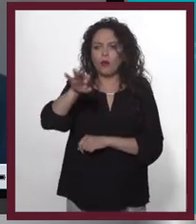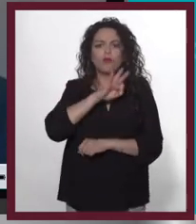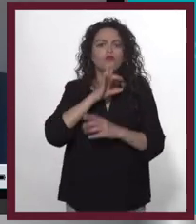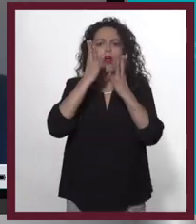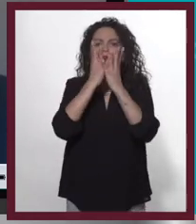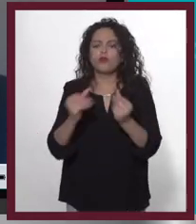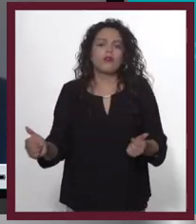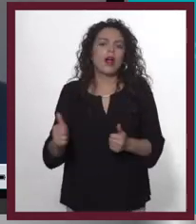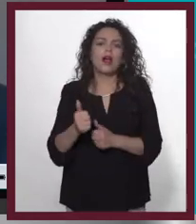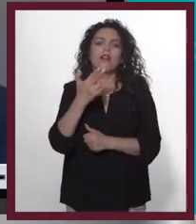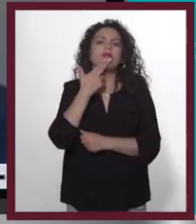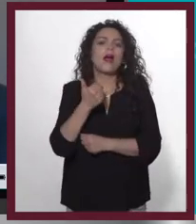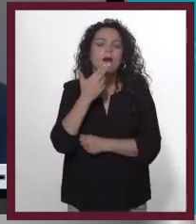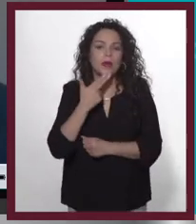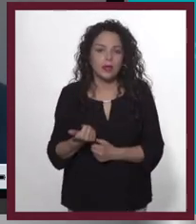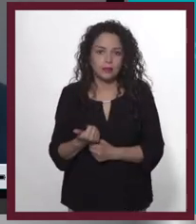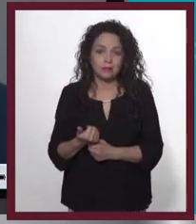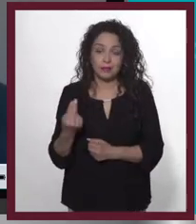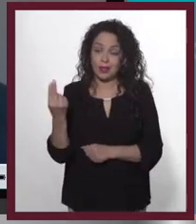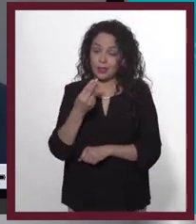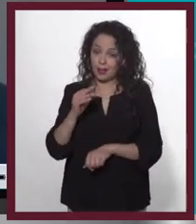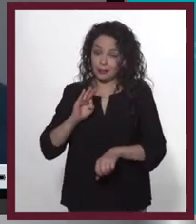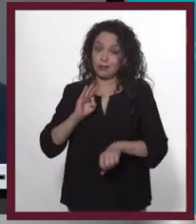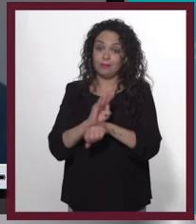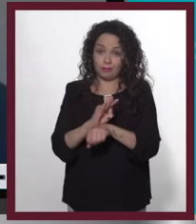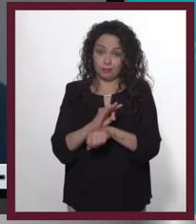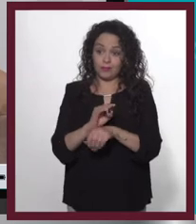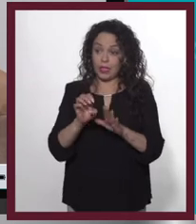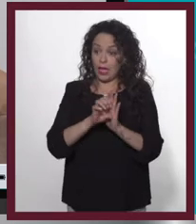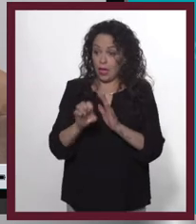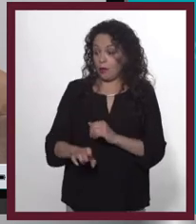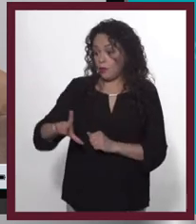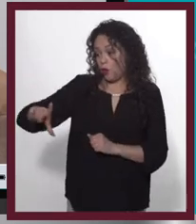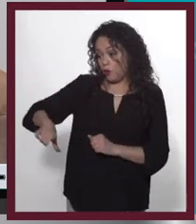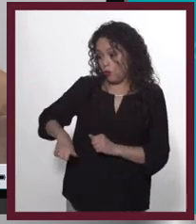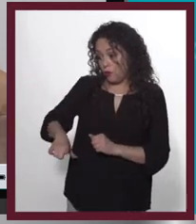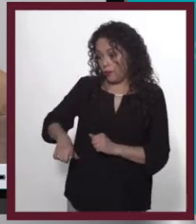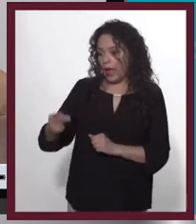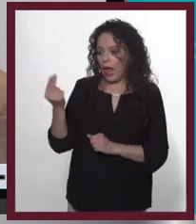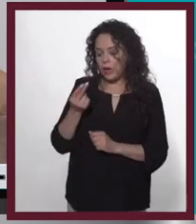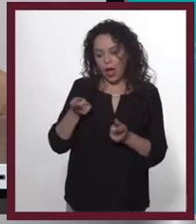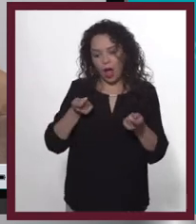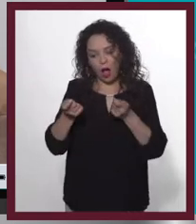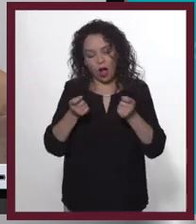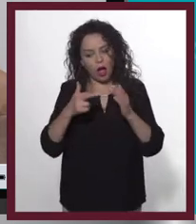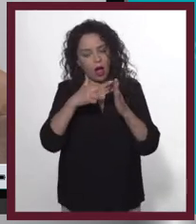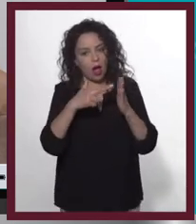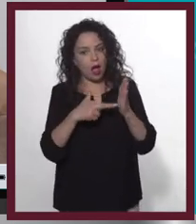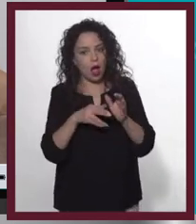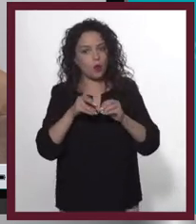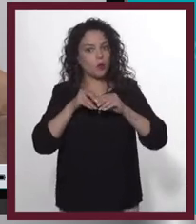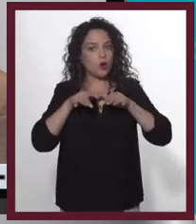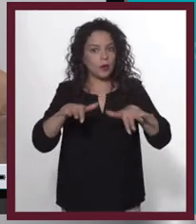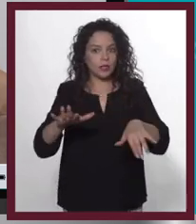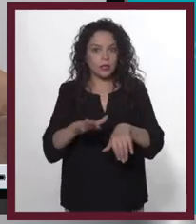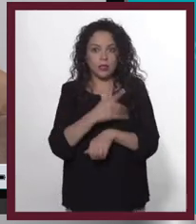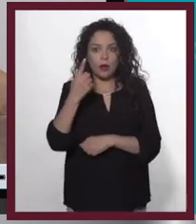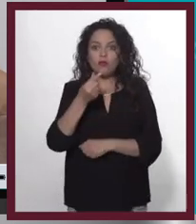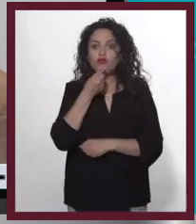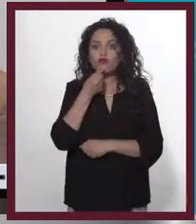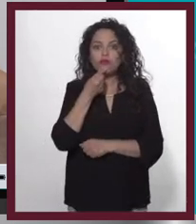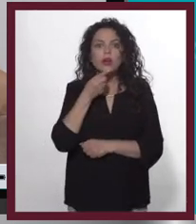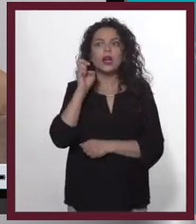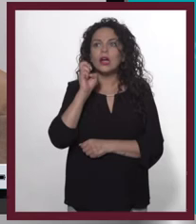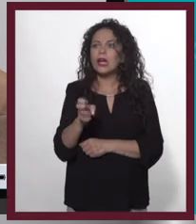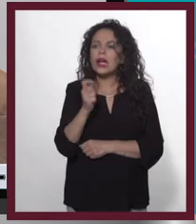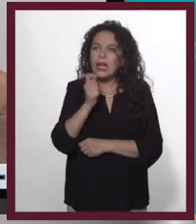diabetes, se tiene que proteger. Y ahí es donde el gobierno decimos, oigan, hay que regular la publicidad porque esta publicidad está